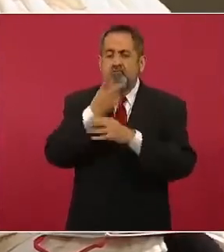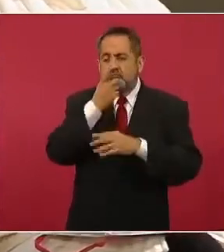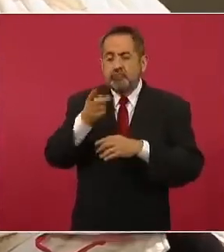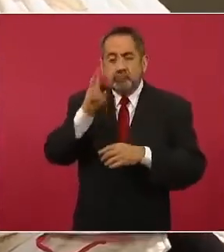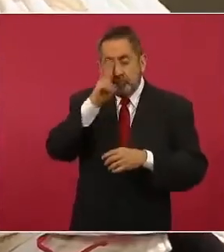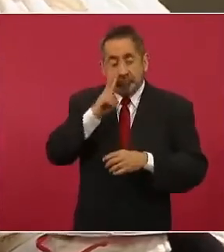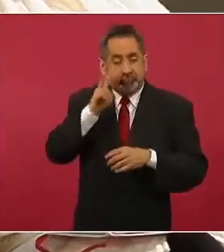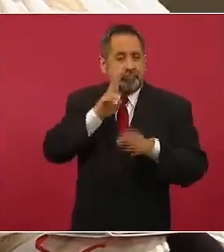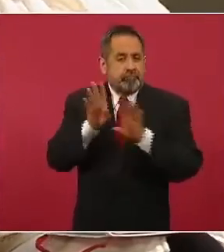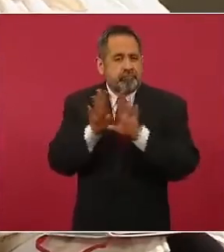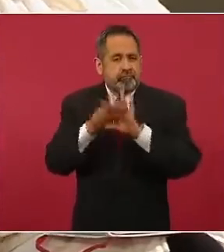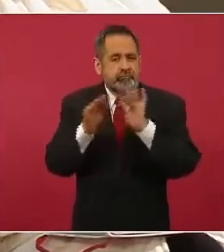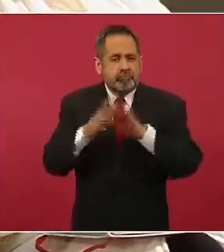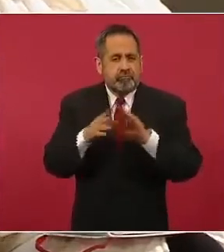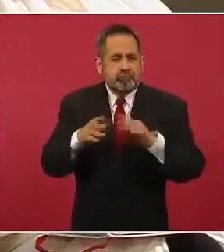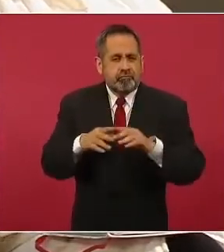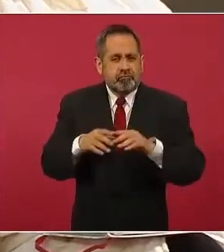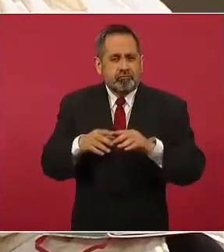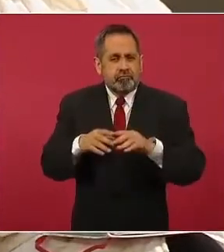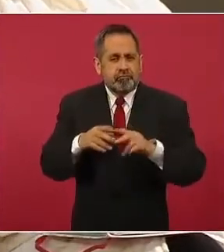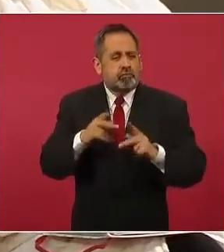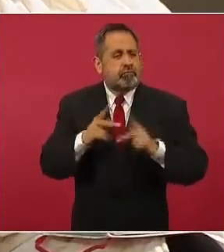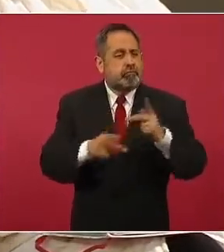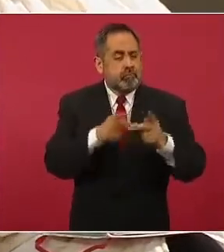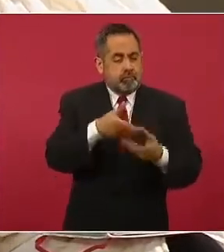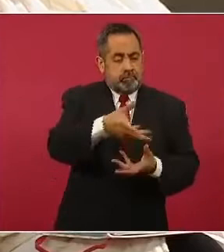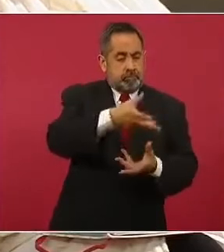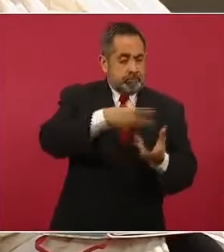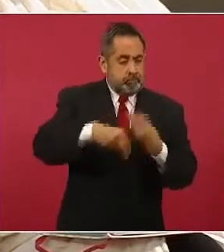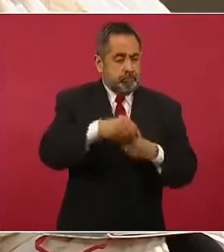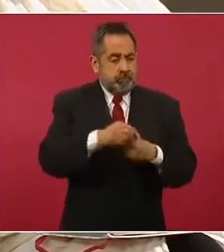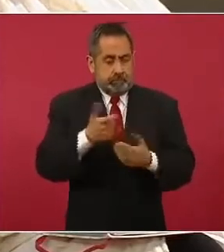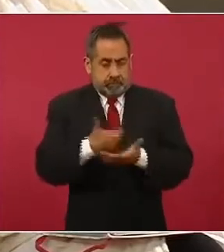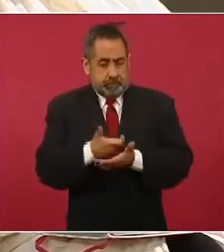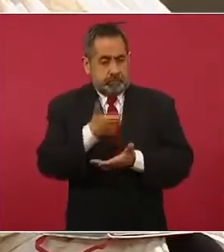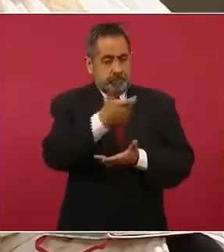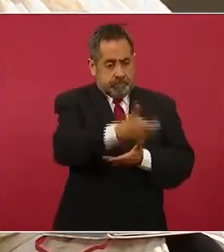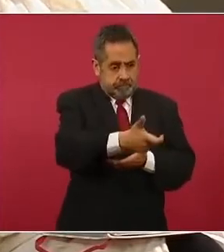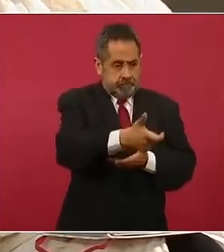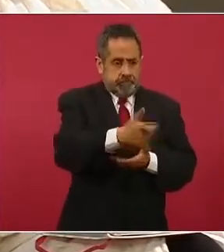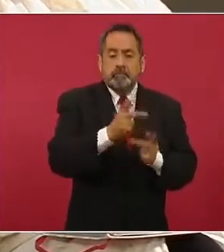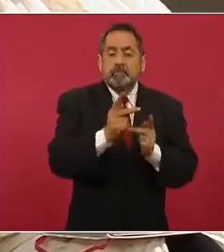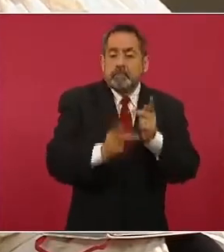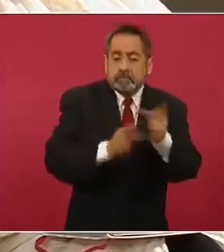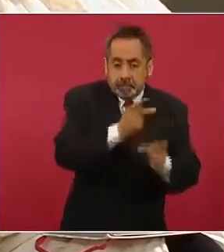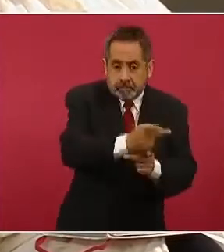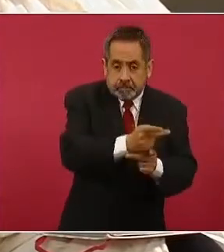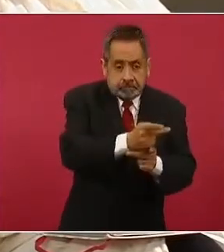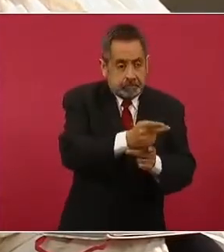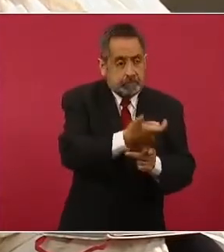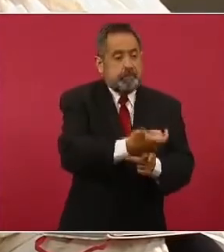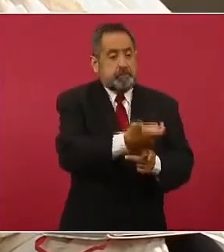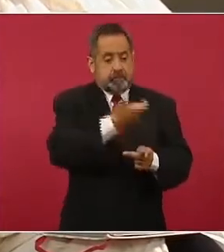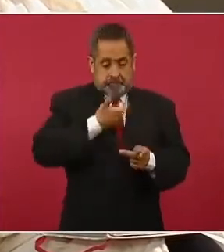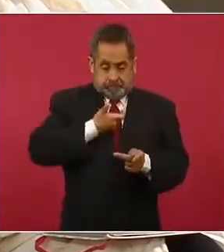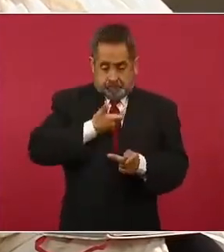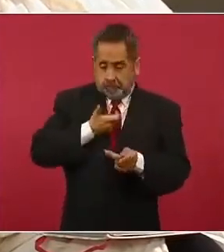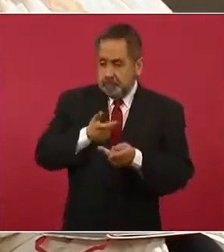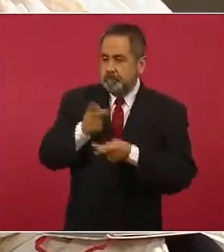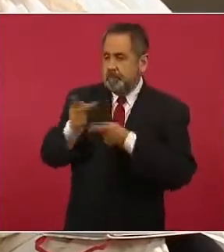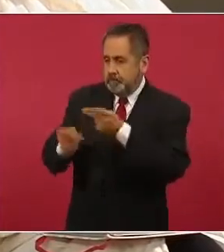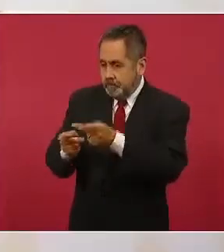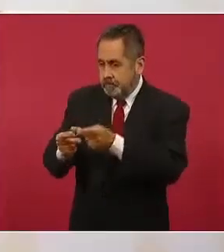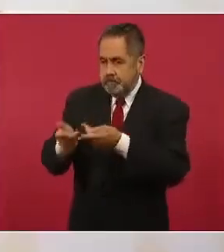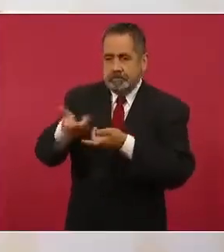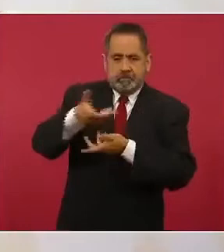analizando que fuera como una especie de crédito revolvente que mientras… entonces preguntarle cómo va el